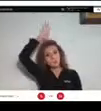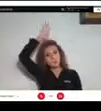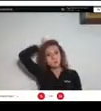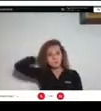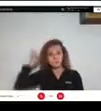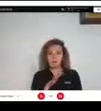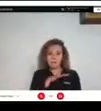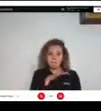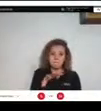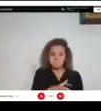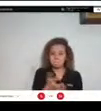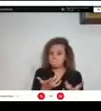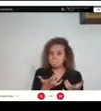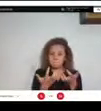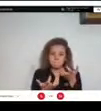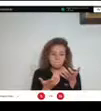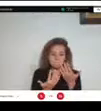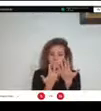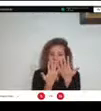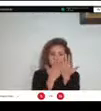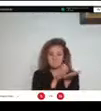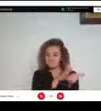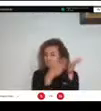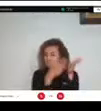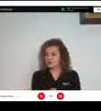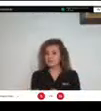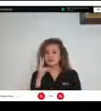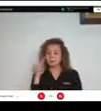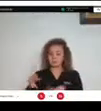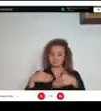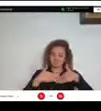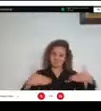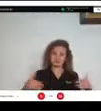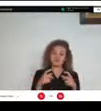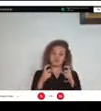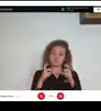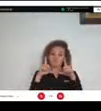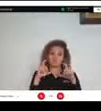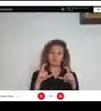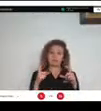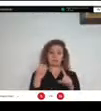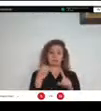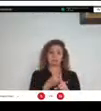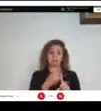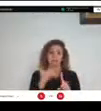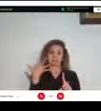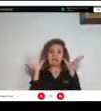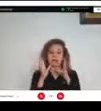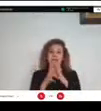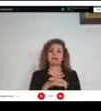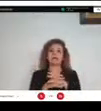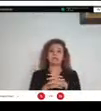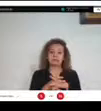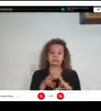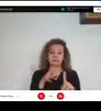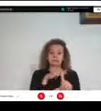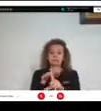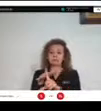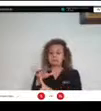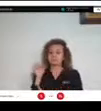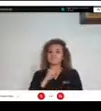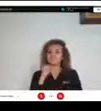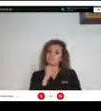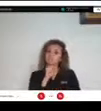entonces pues esta son imágenes fuertes sí para decir que pues pueden herir susceptibilidades pero es la realidad que